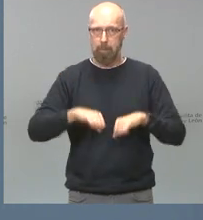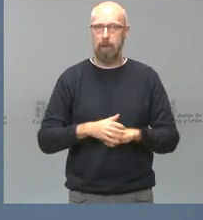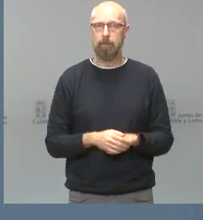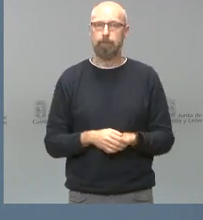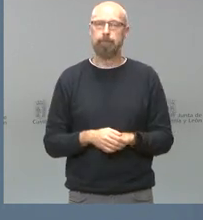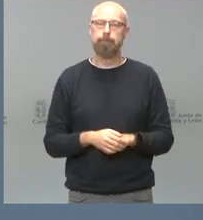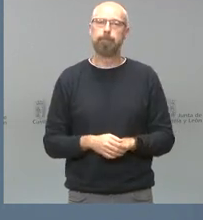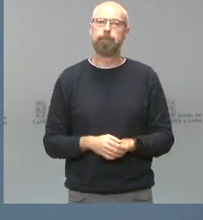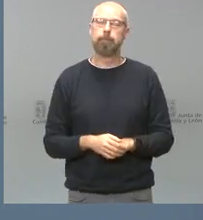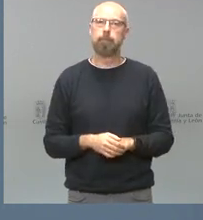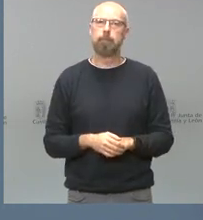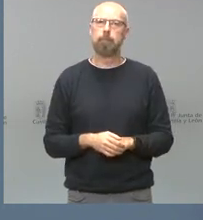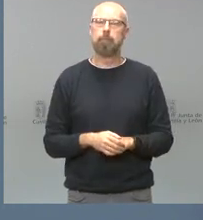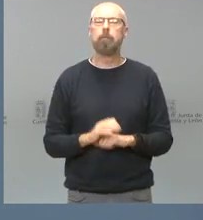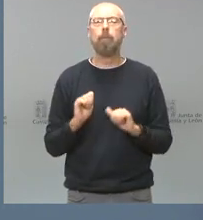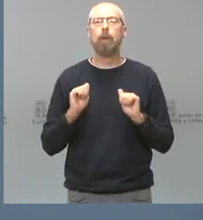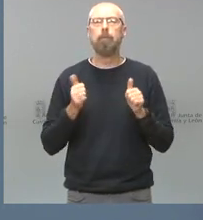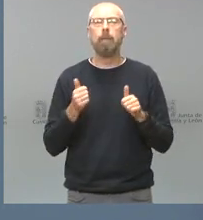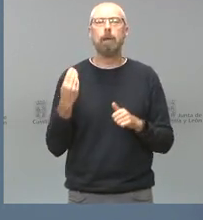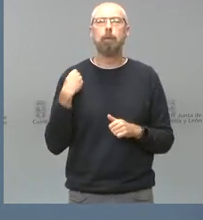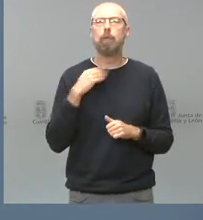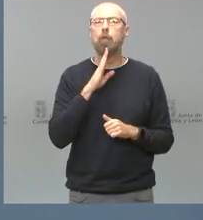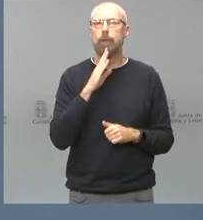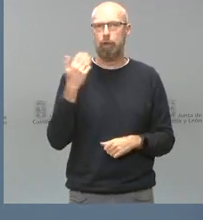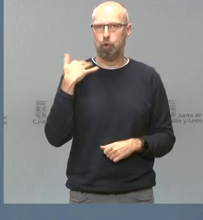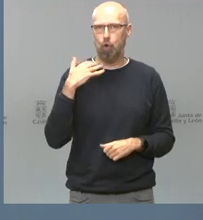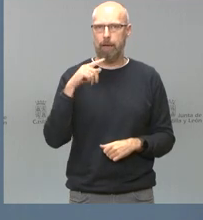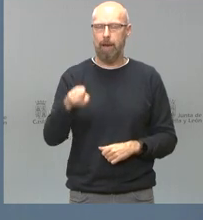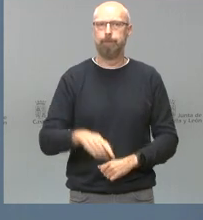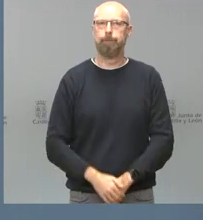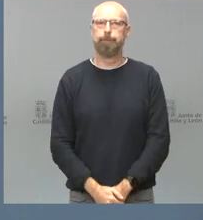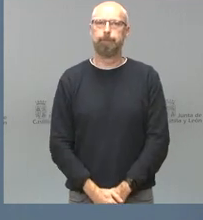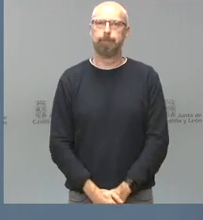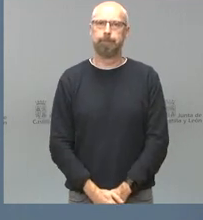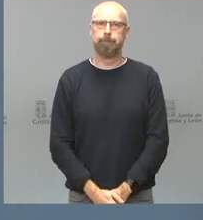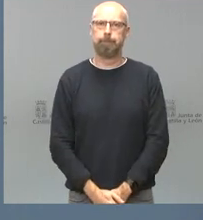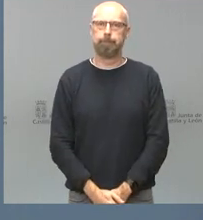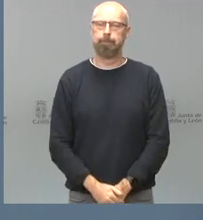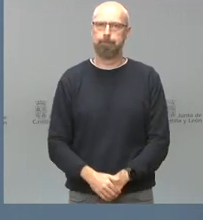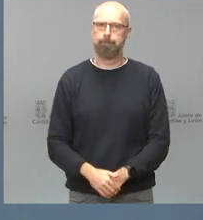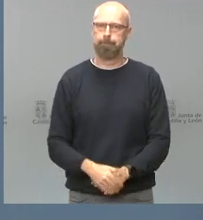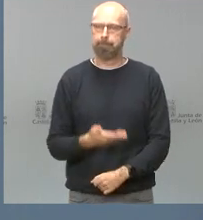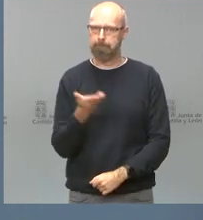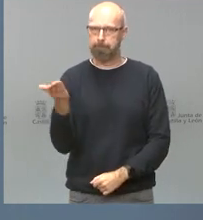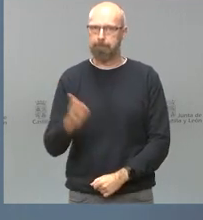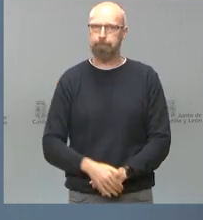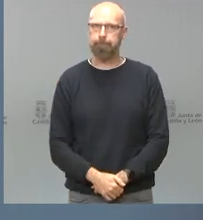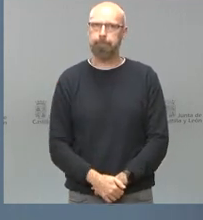pendiente. Lo vamos a iniciar en Soria con Pedro Lafuente. Cuando quieras, Pedro, adelante. Buenos días.